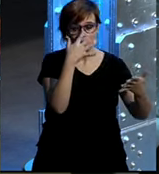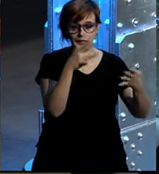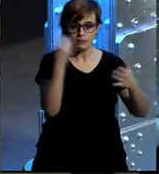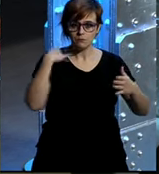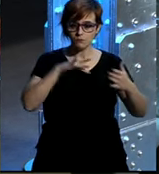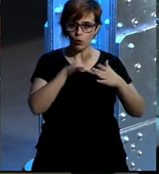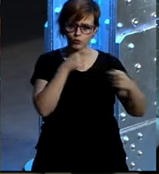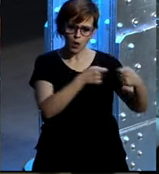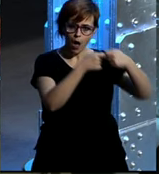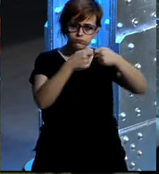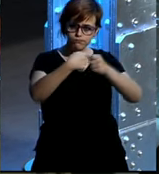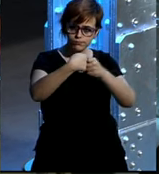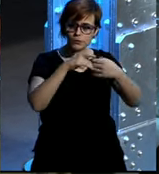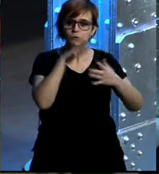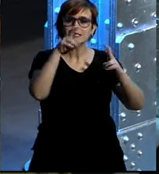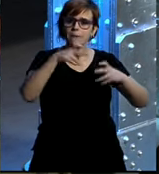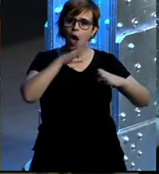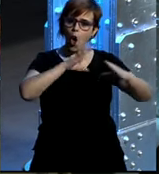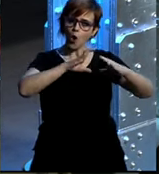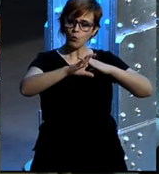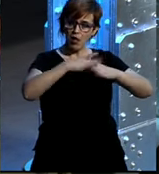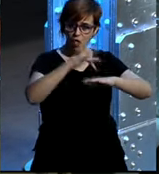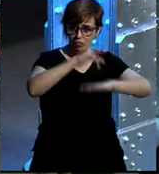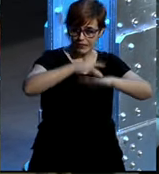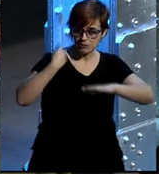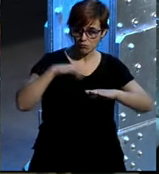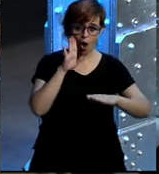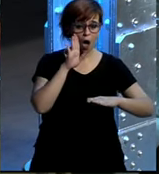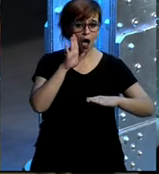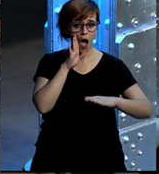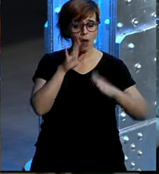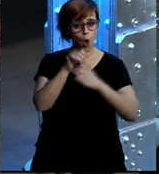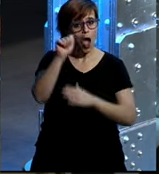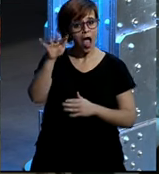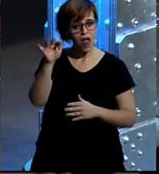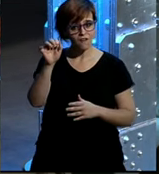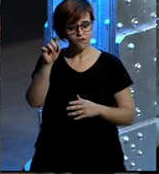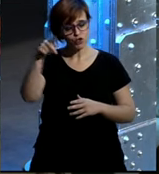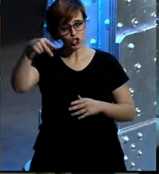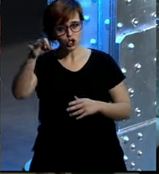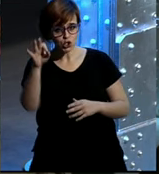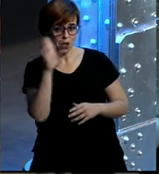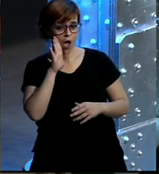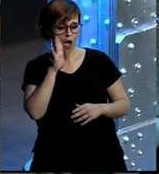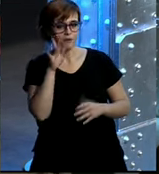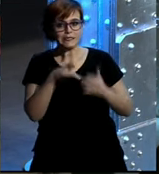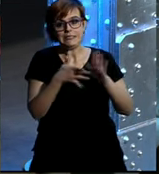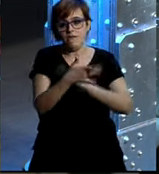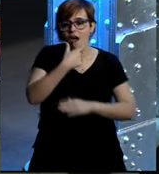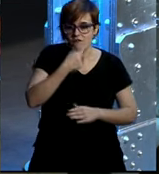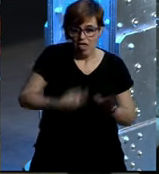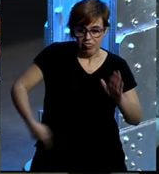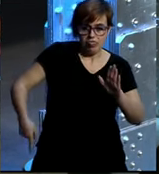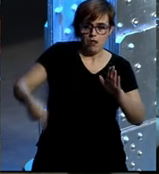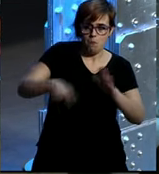grupos a nivel corporativo, hablar de comunicación digital, como comentaba hace un momento Alfonso, pues no ha sido fácil